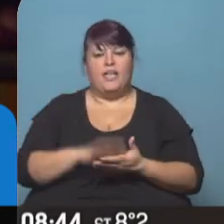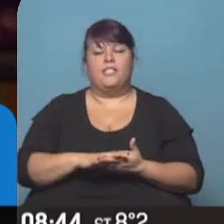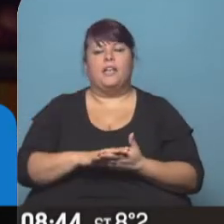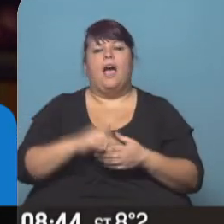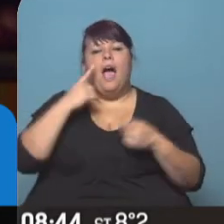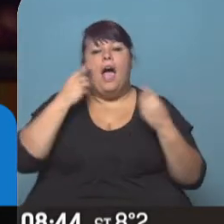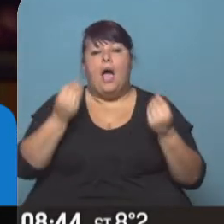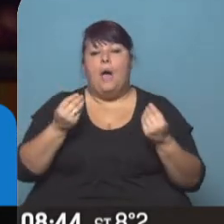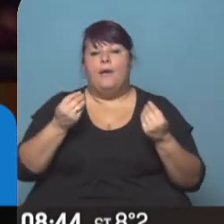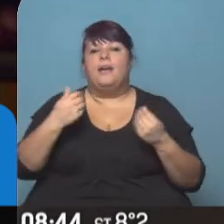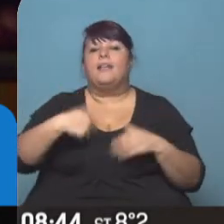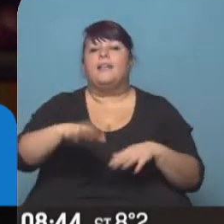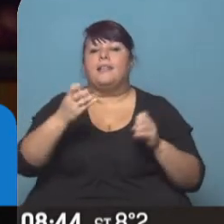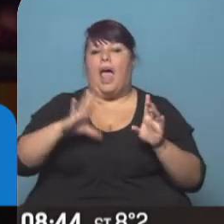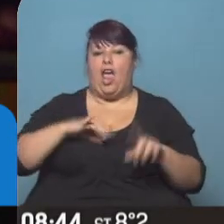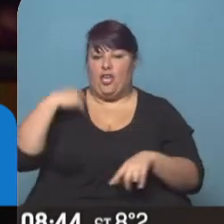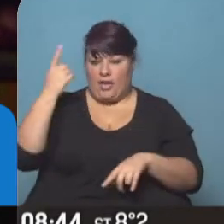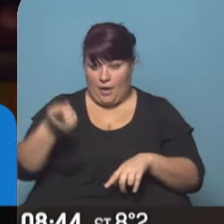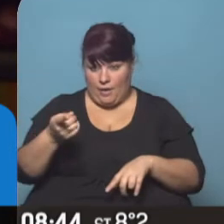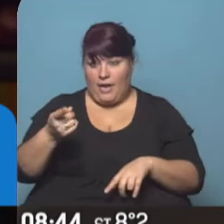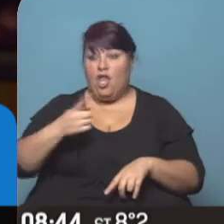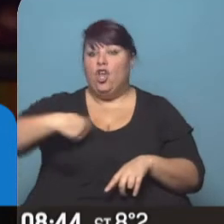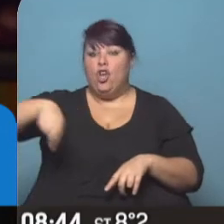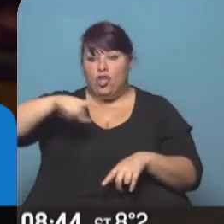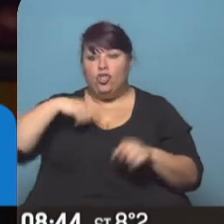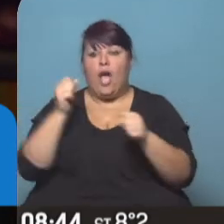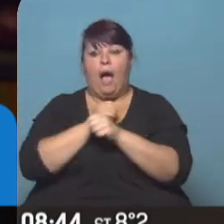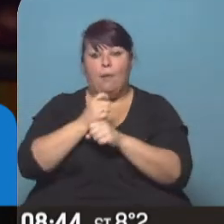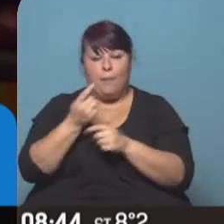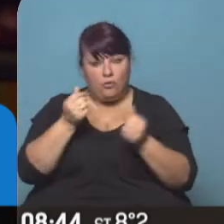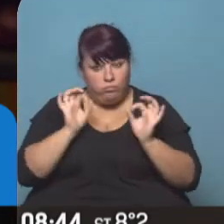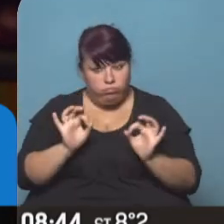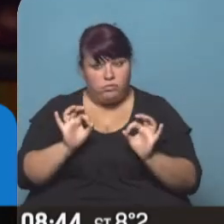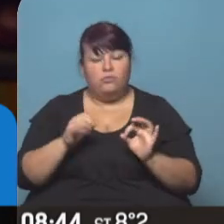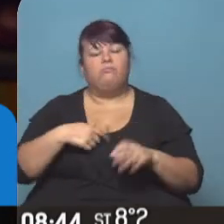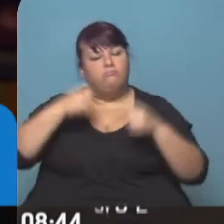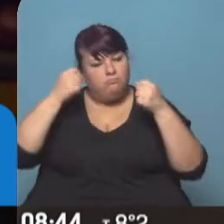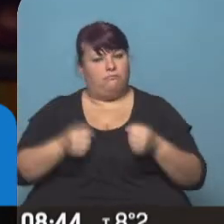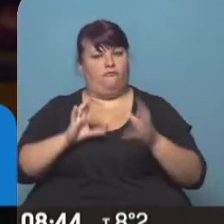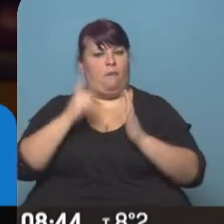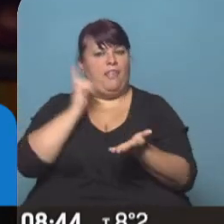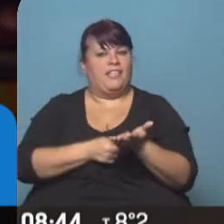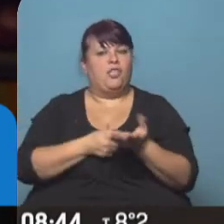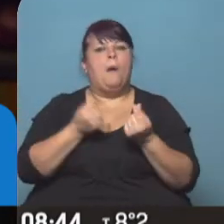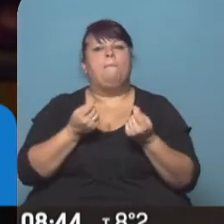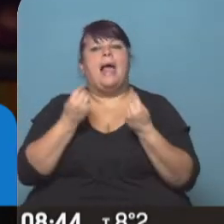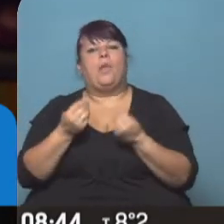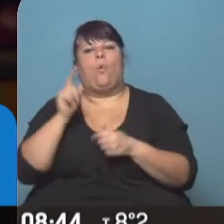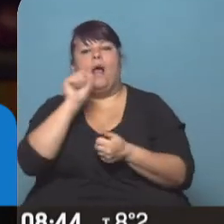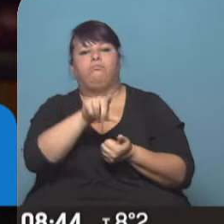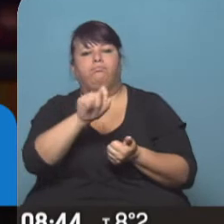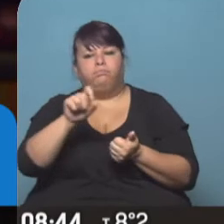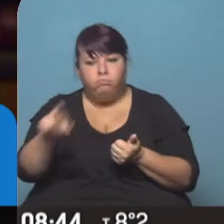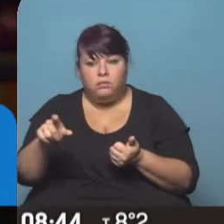define lo que va a pasar el año que viene. Cuando nosotros aprobamos el presupuesto estamos decidiendo qué plata le ponemos a cada